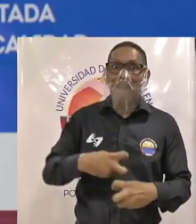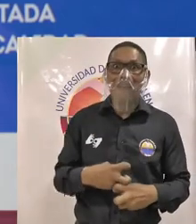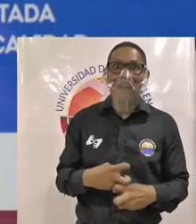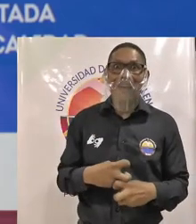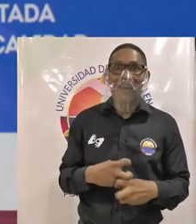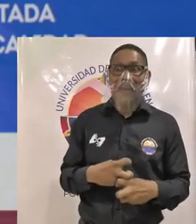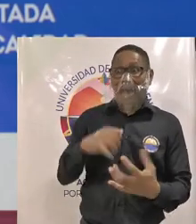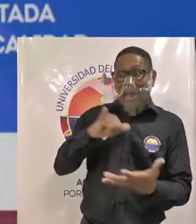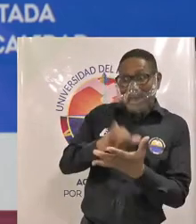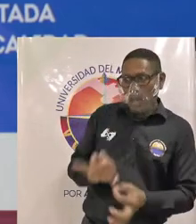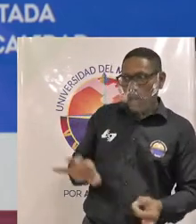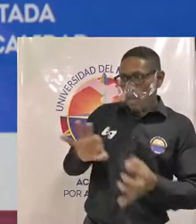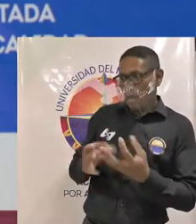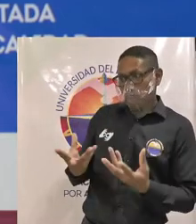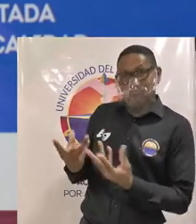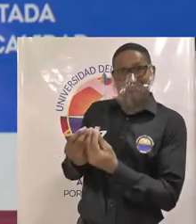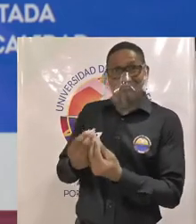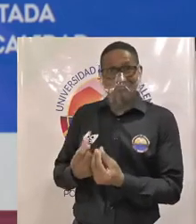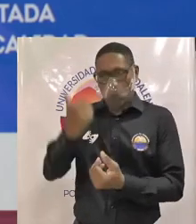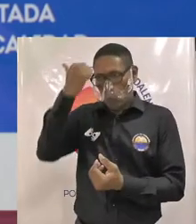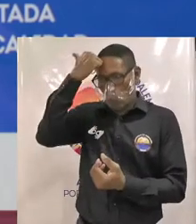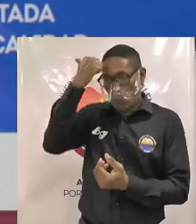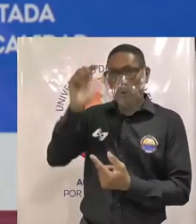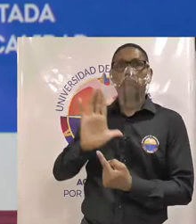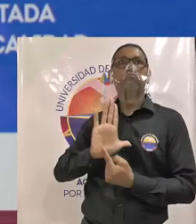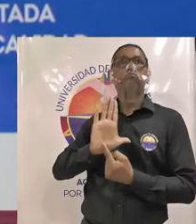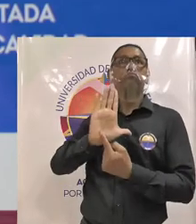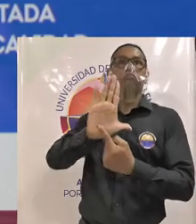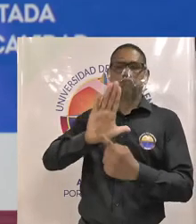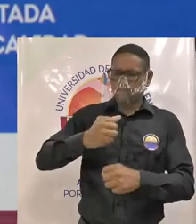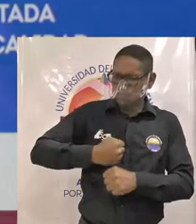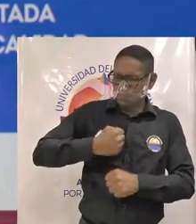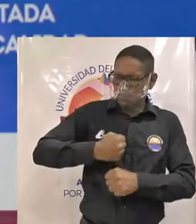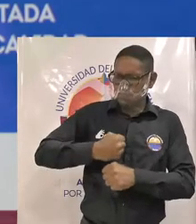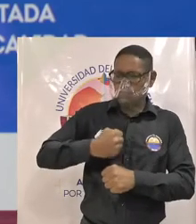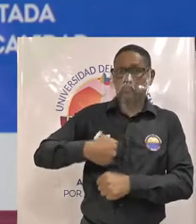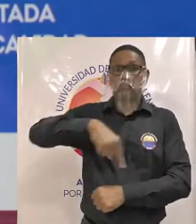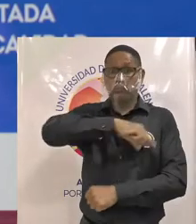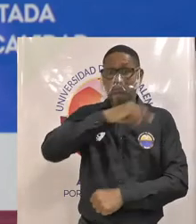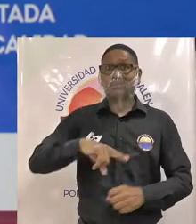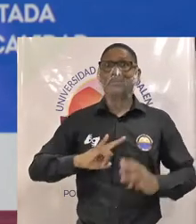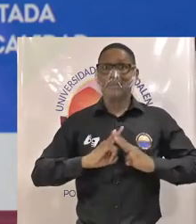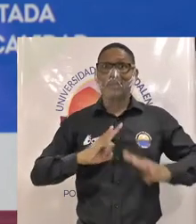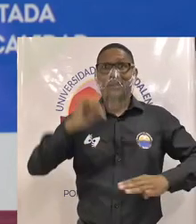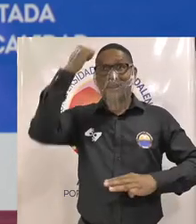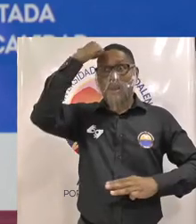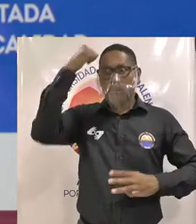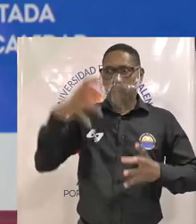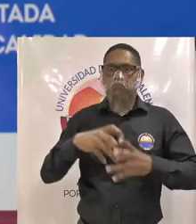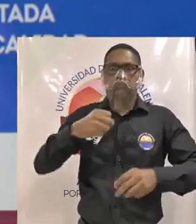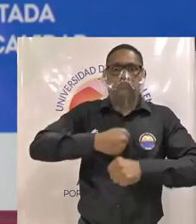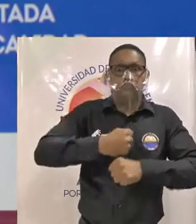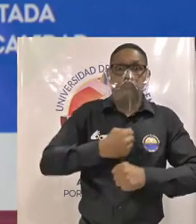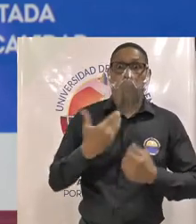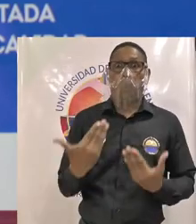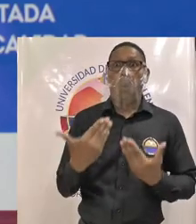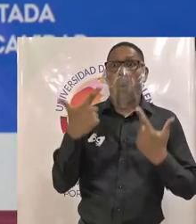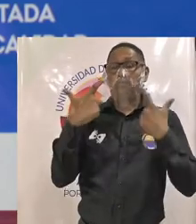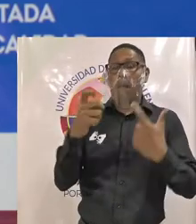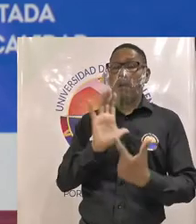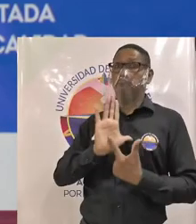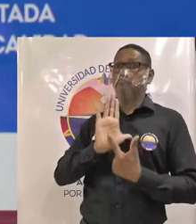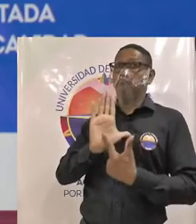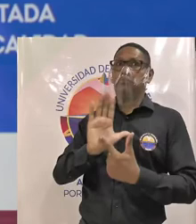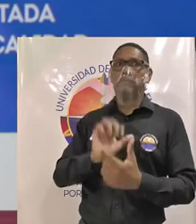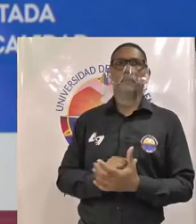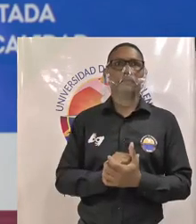nuestro plan docente de verdad refleje todo ese trabajo que hacemos los profesores de la universidad de Magdalena que es impresionante y obviamente esto